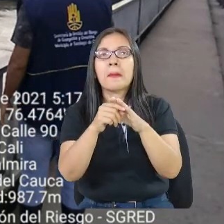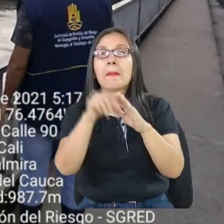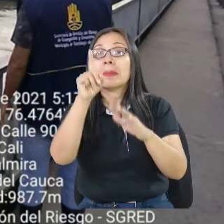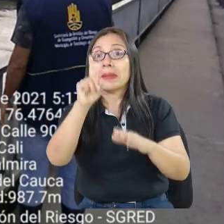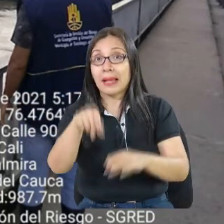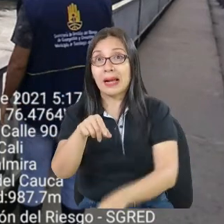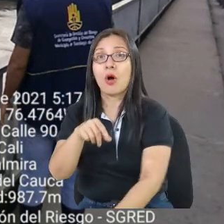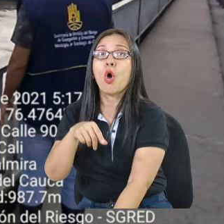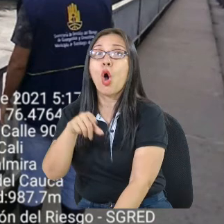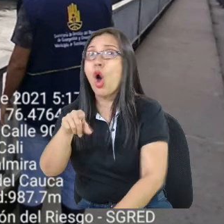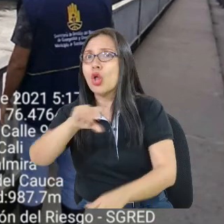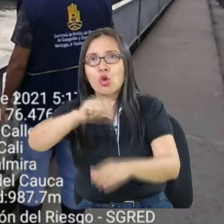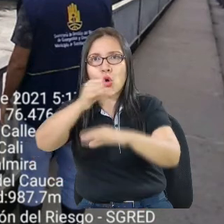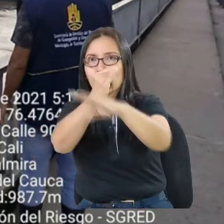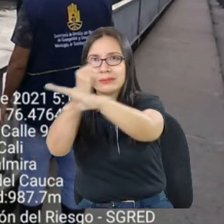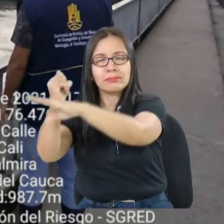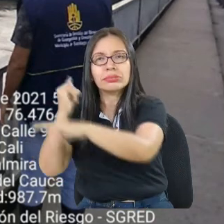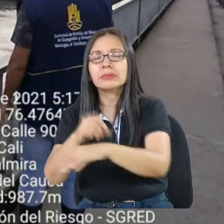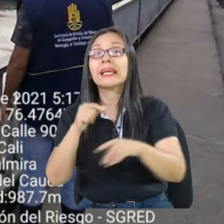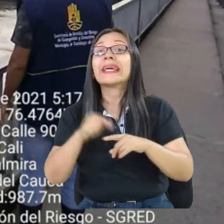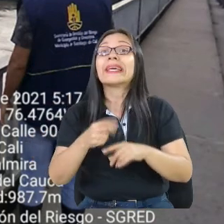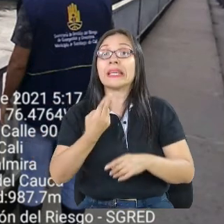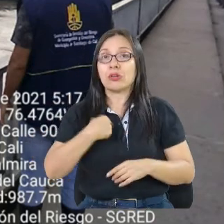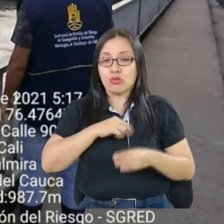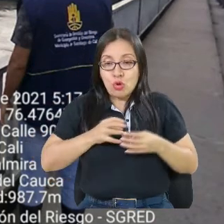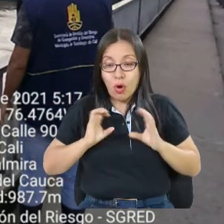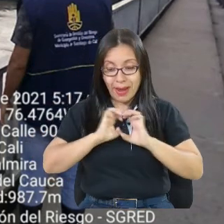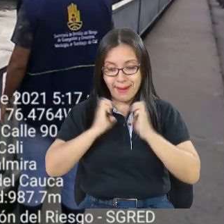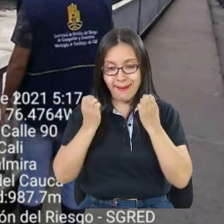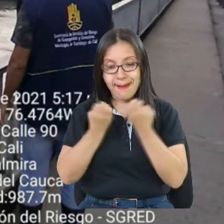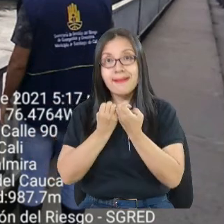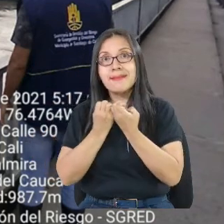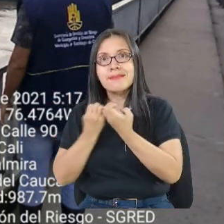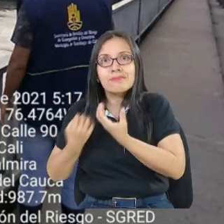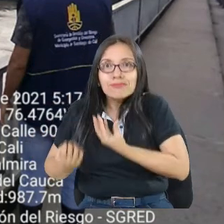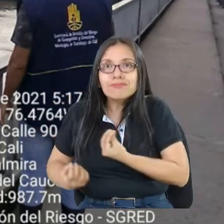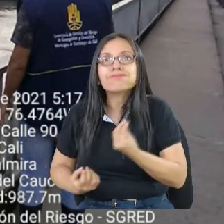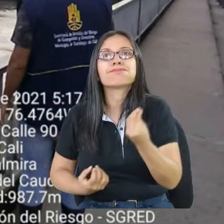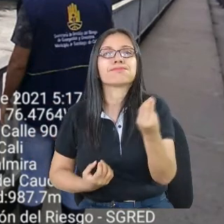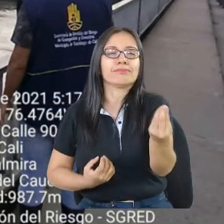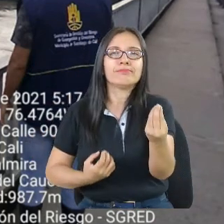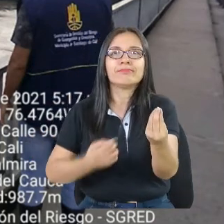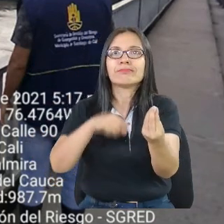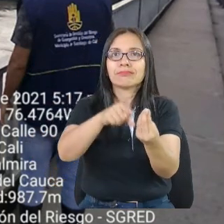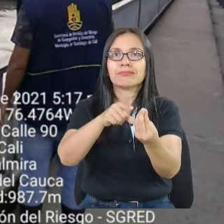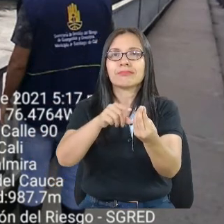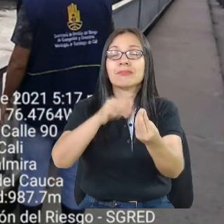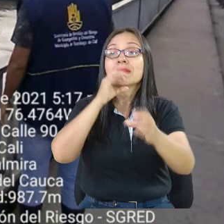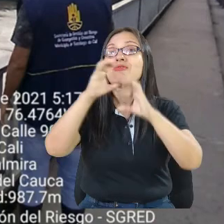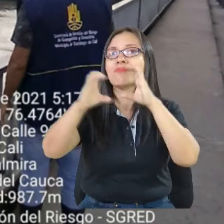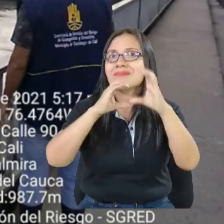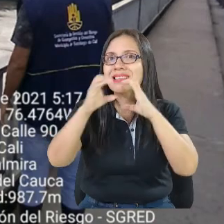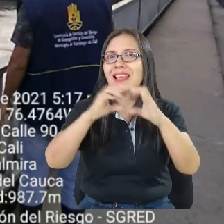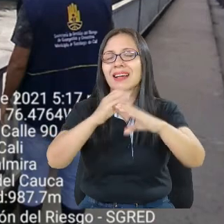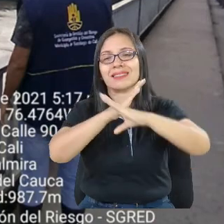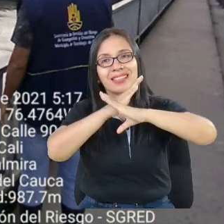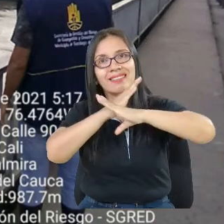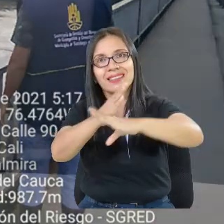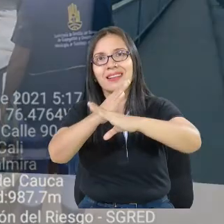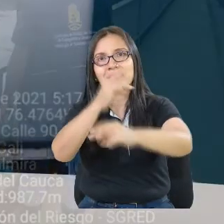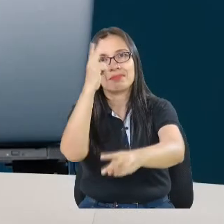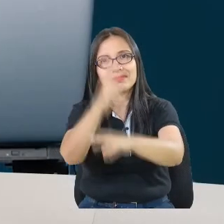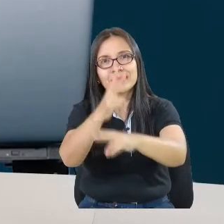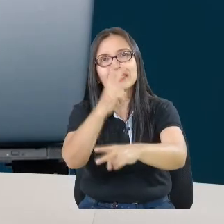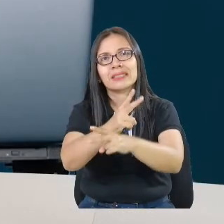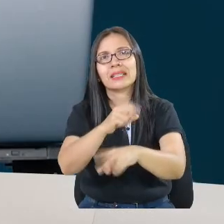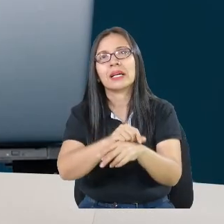Inmediatamente nuestro equipo se desplazó a sitio a hacer tareas de prevención, de comunicación y de monitoreo también